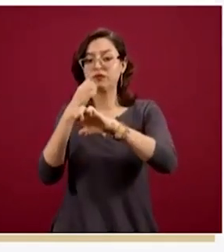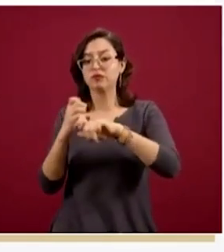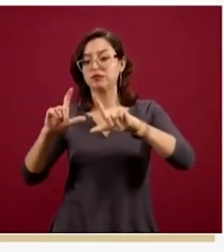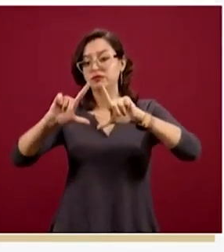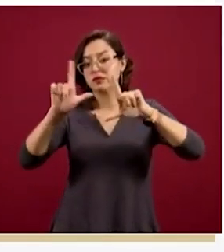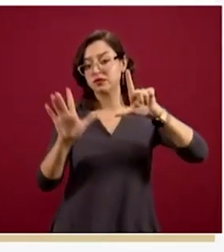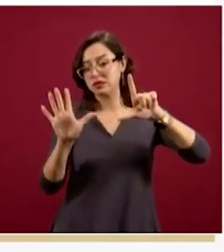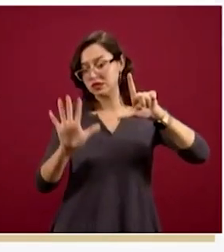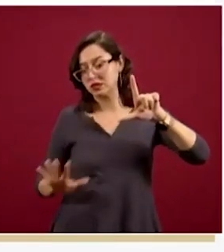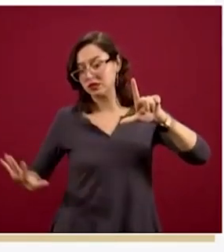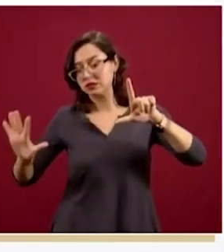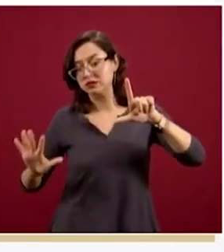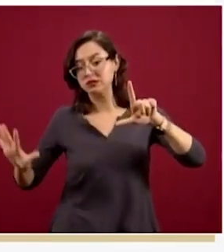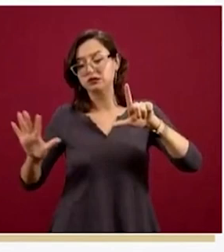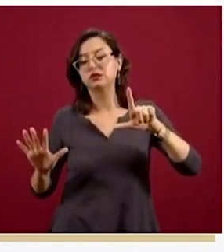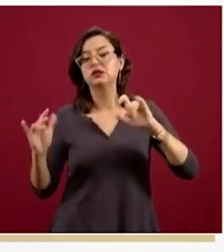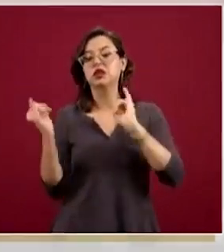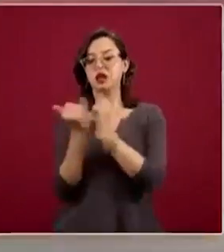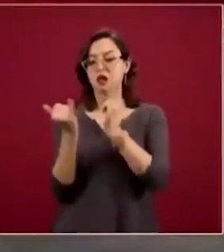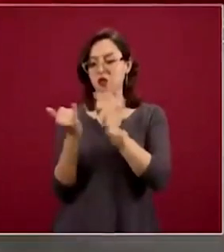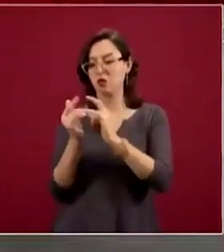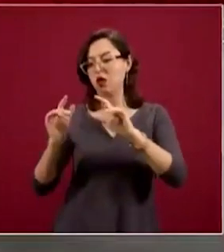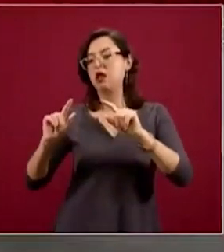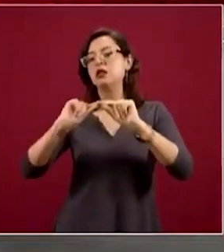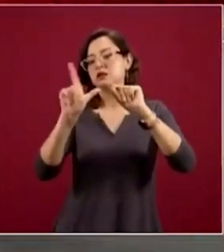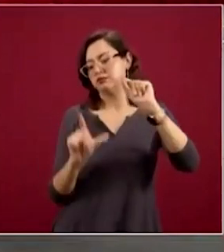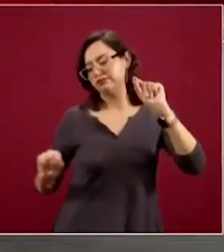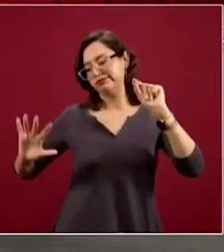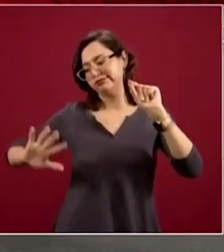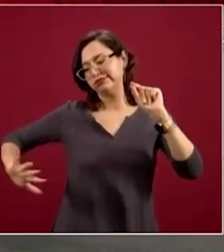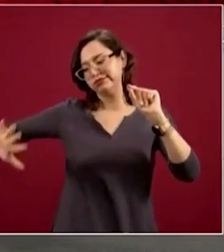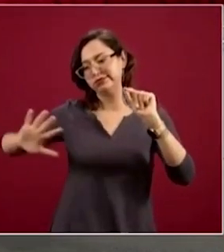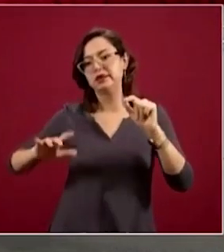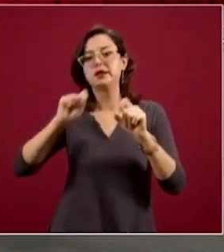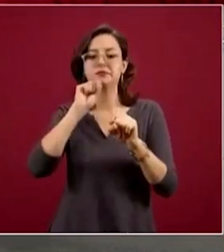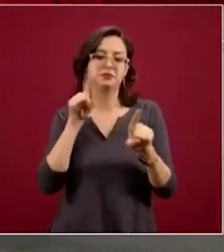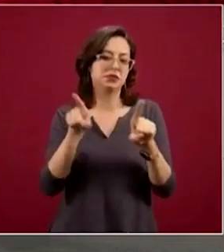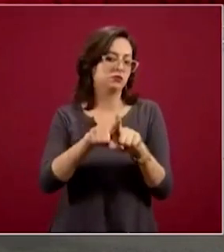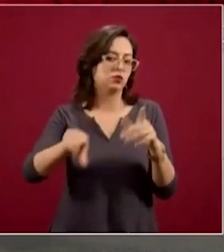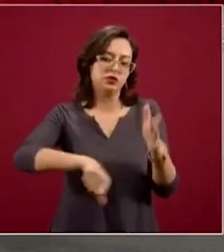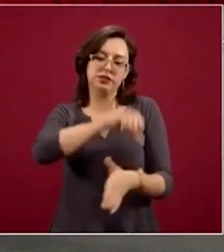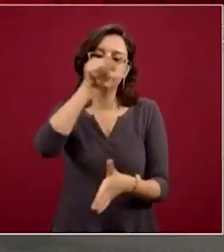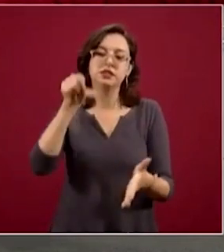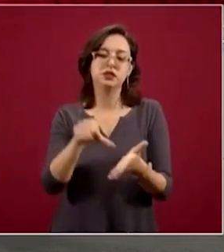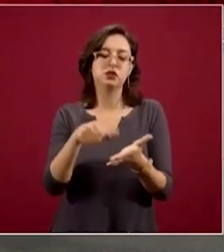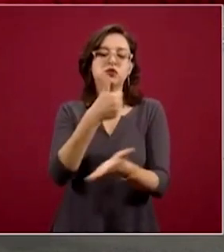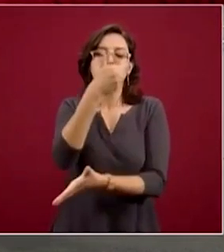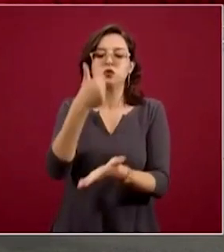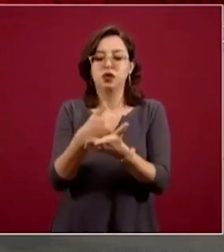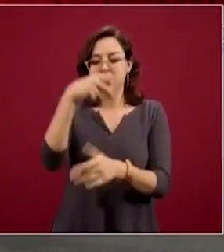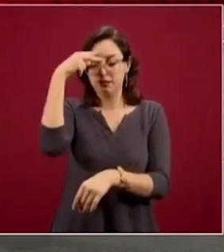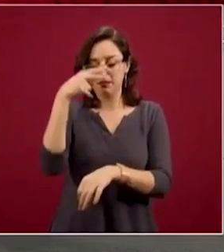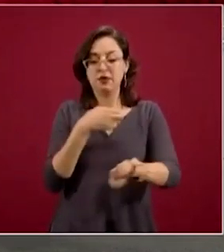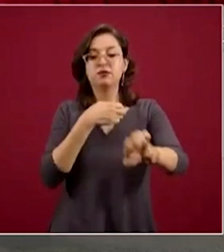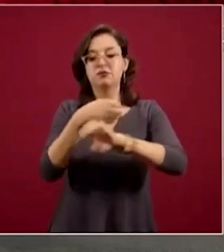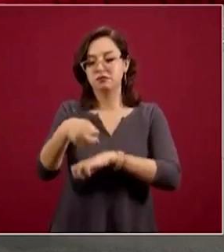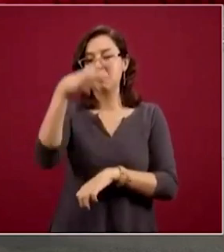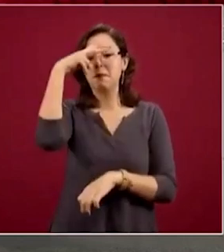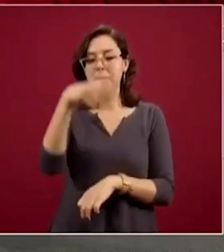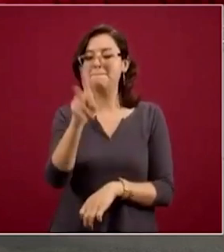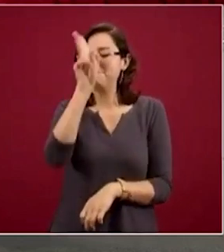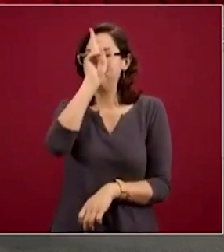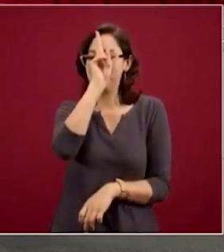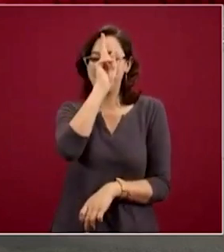Golfo de México, incluyendo los de la península. Lógicamente, los estados del centro, específicamente Ciudad de México y Estado de México,